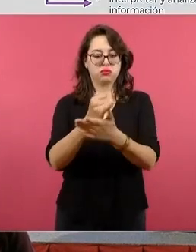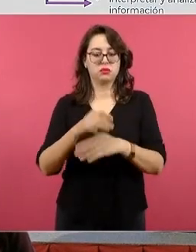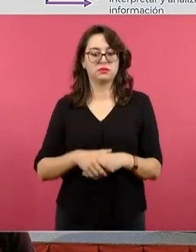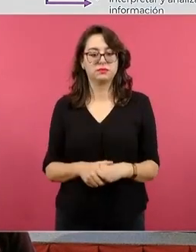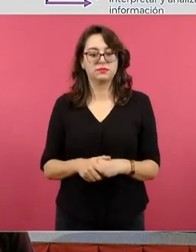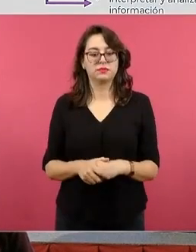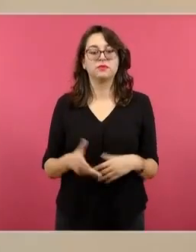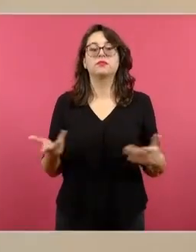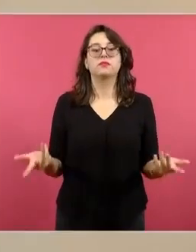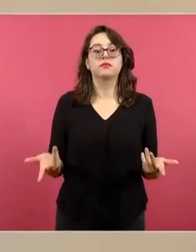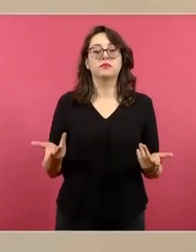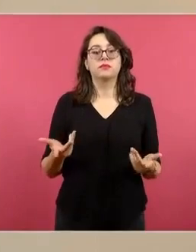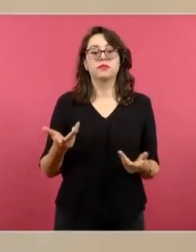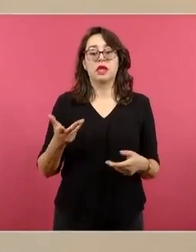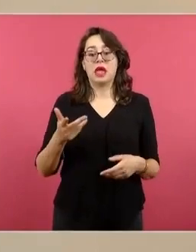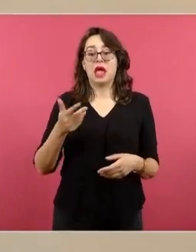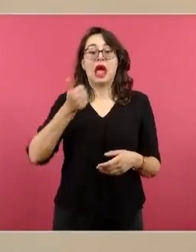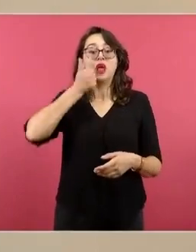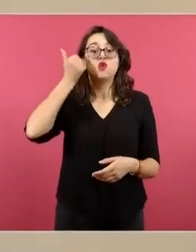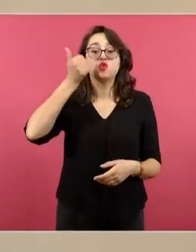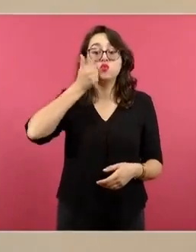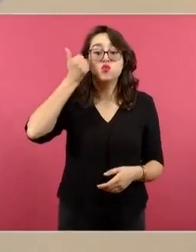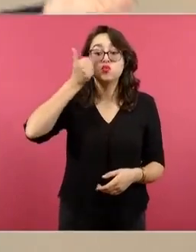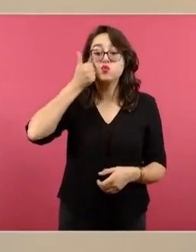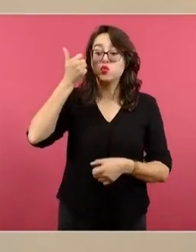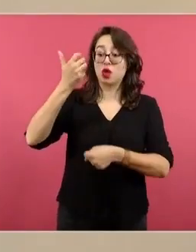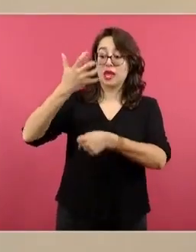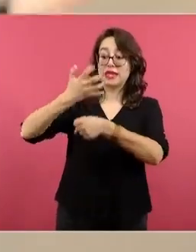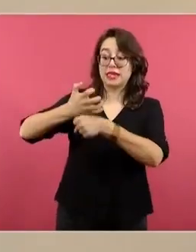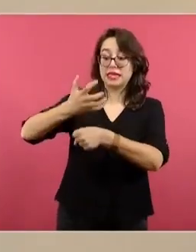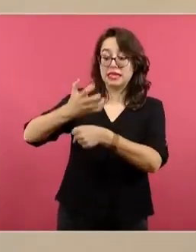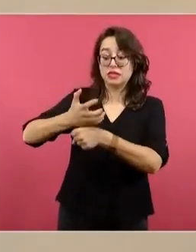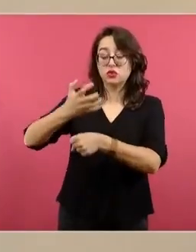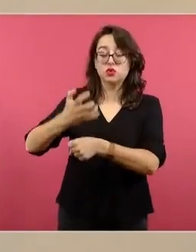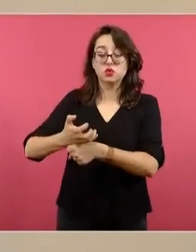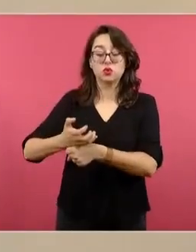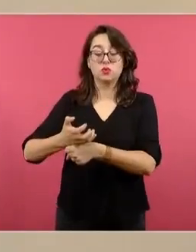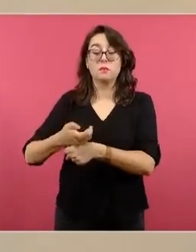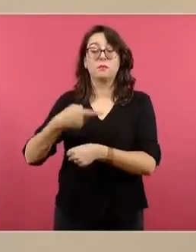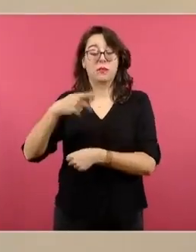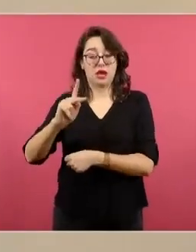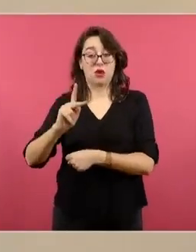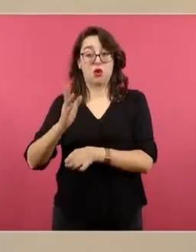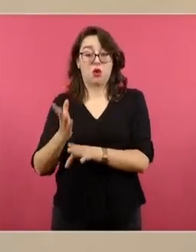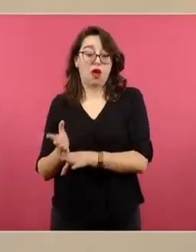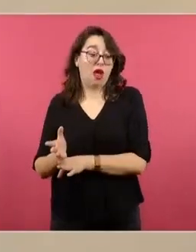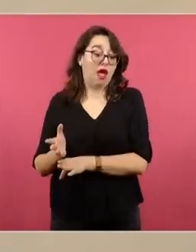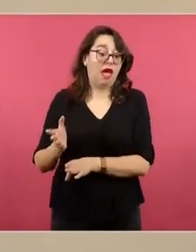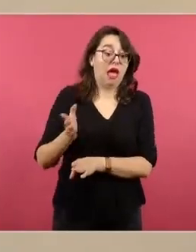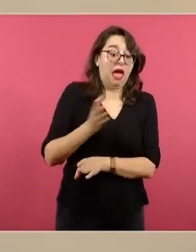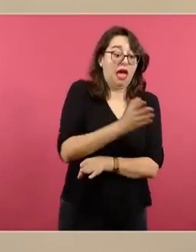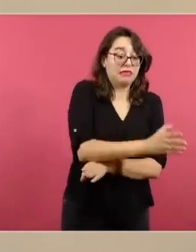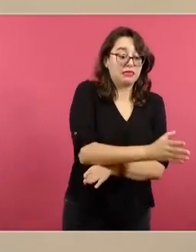y los estudiantes de quinto grado, desde preescolar hasta superior, se tienen que